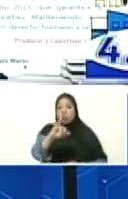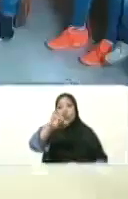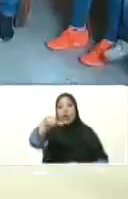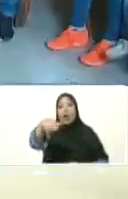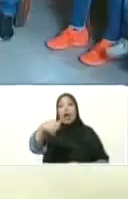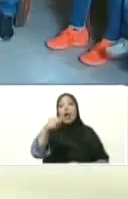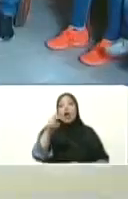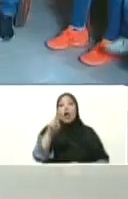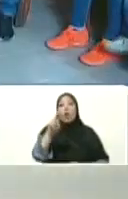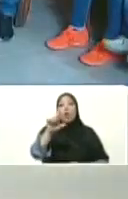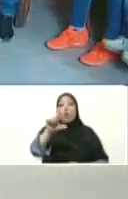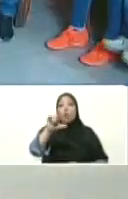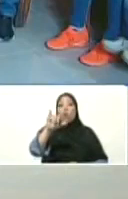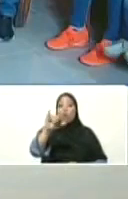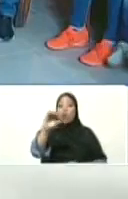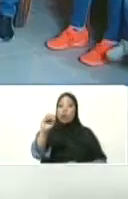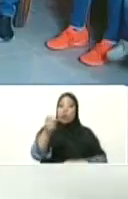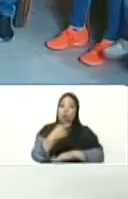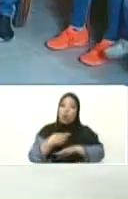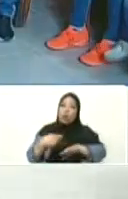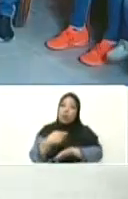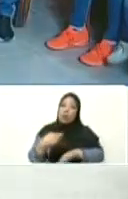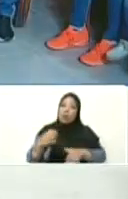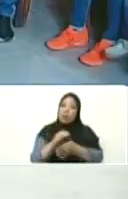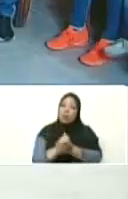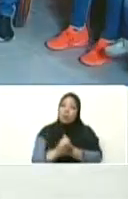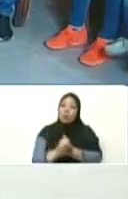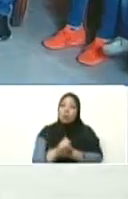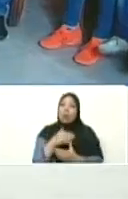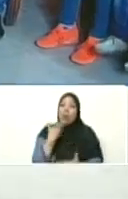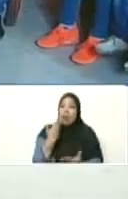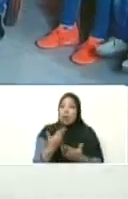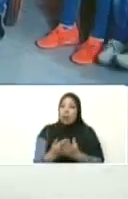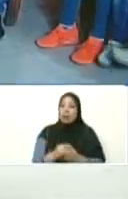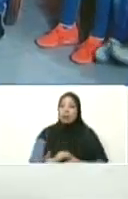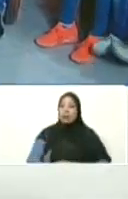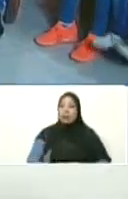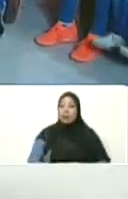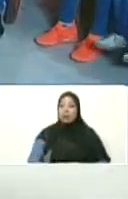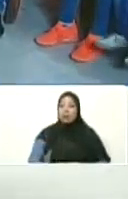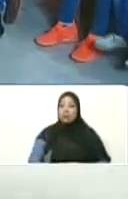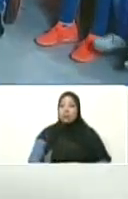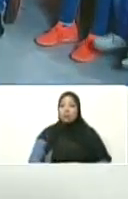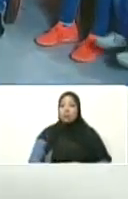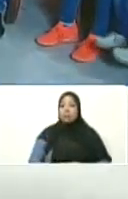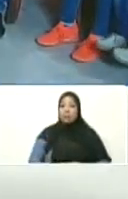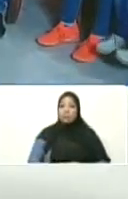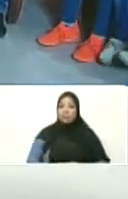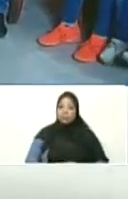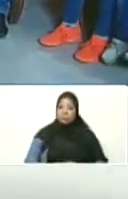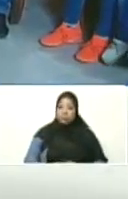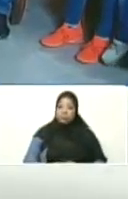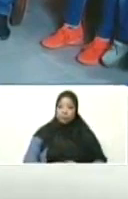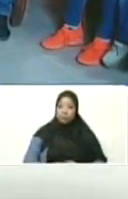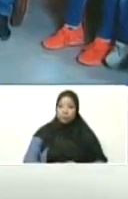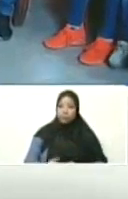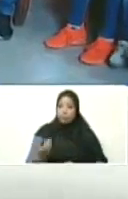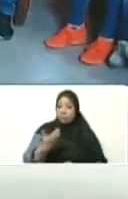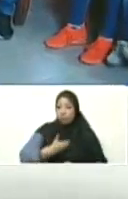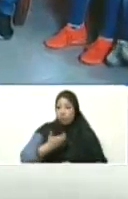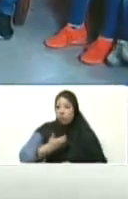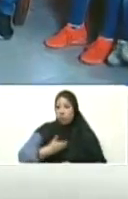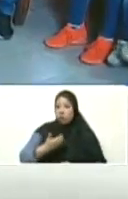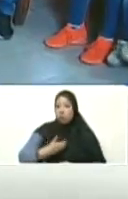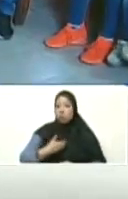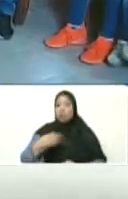gobernador compañero gran compañero a Roger Daza alcalde